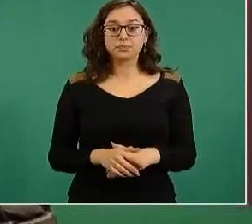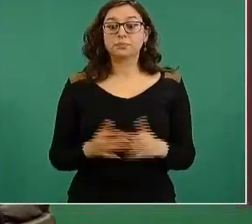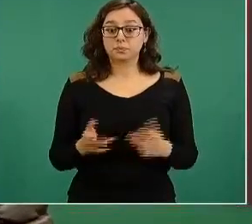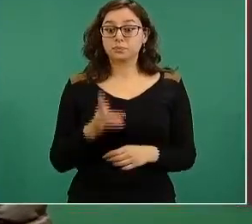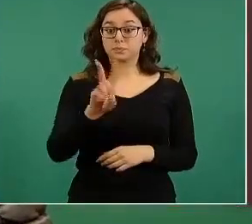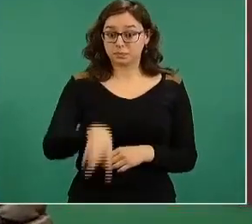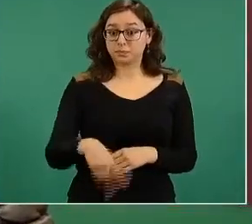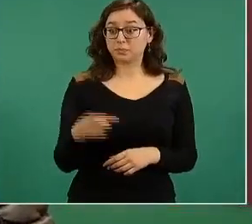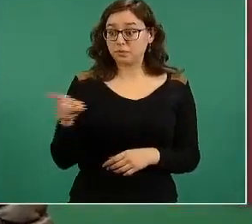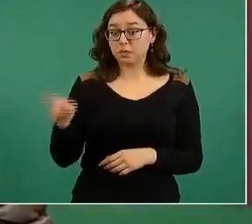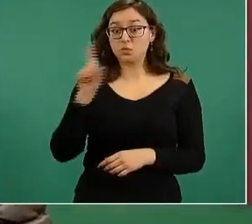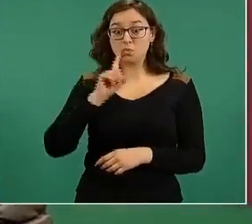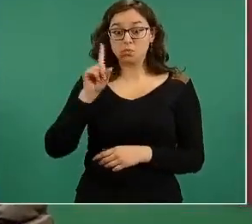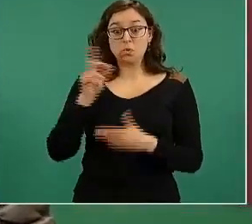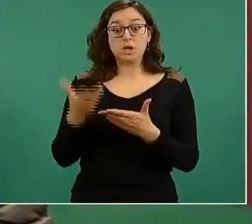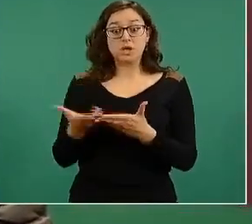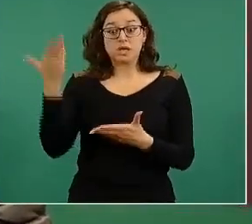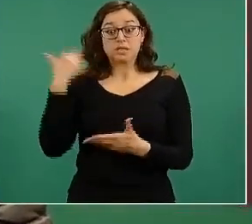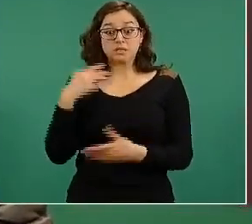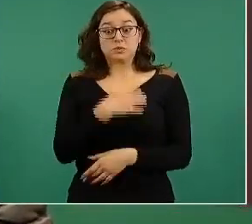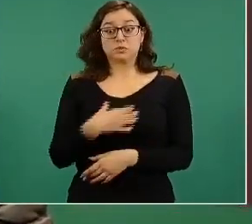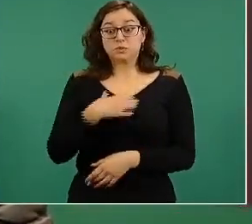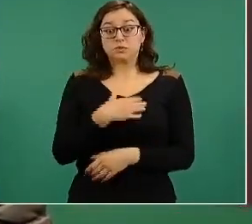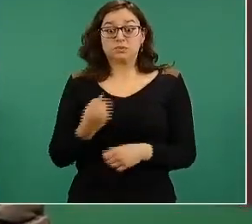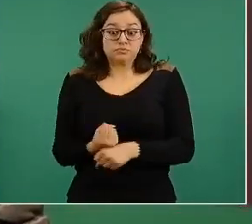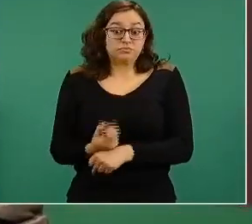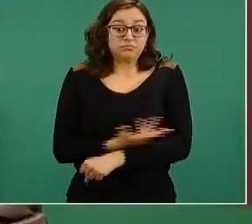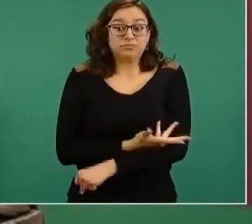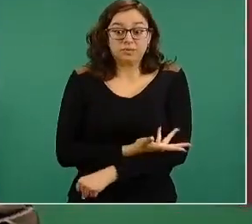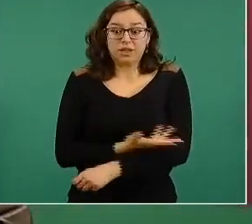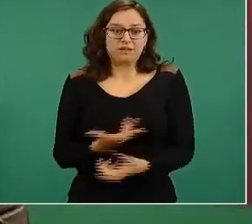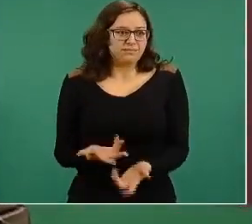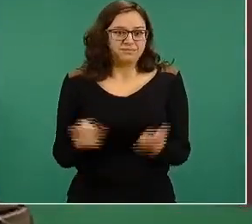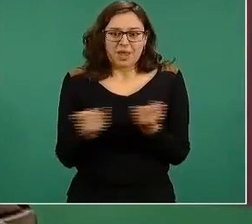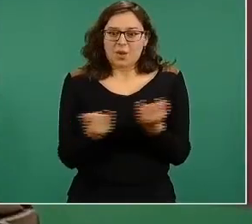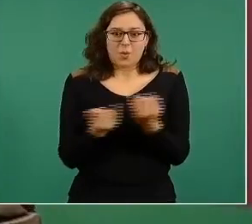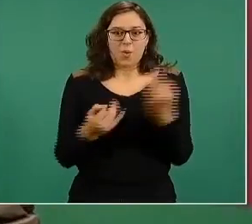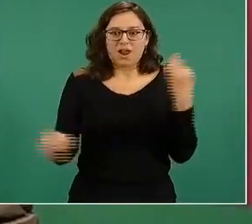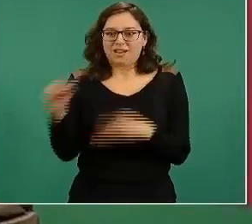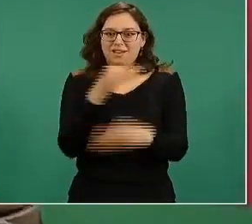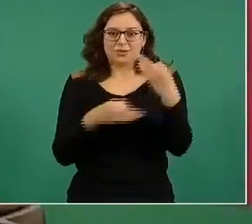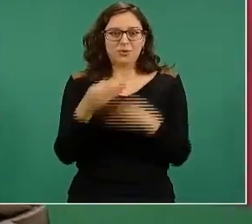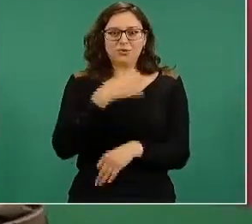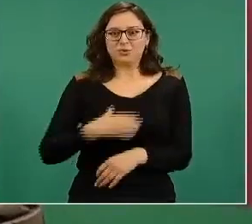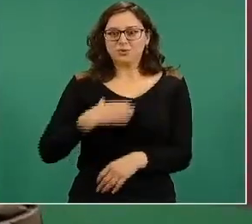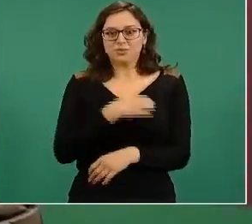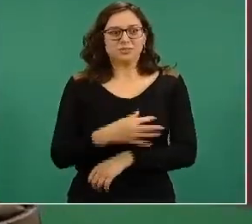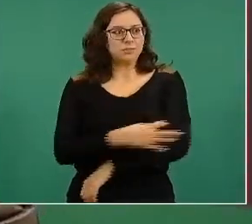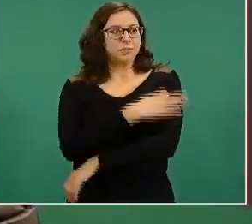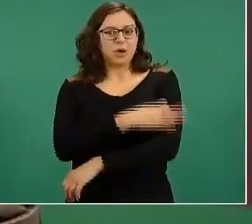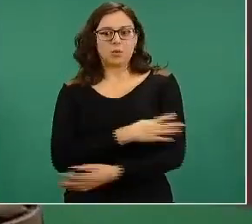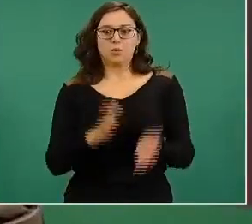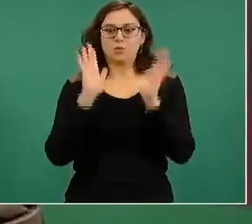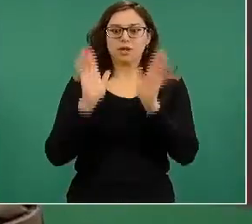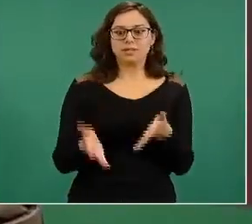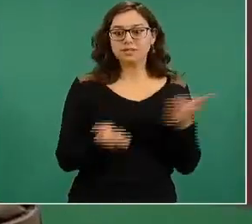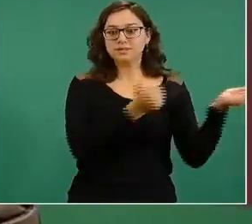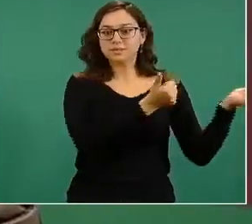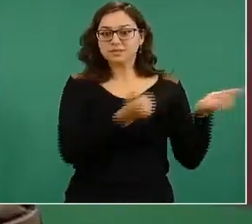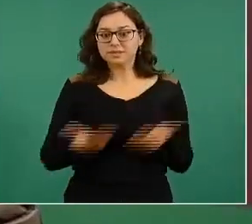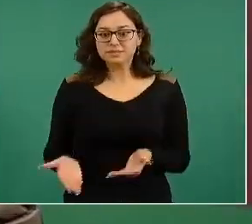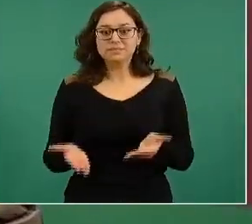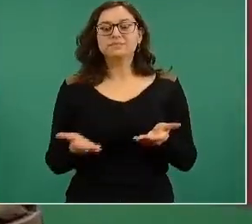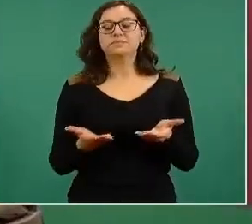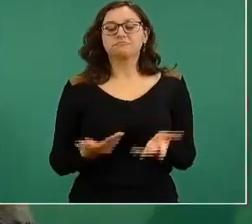entusiasmada, pues igual que todos nosotros estamos súper entusiasmados de que al final haya llegado la vacuna y que pudiéramos empezar